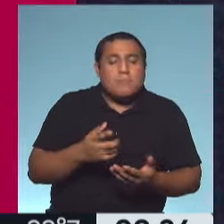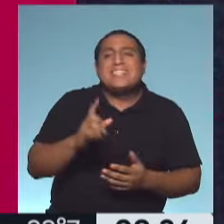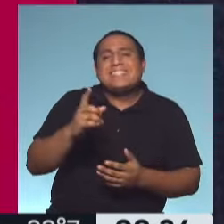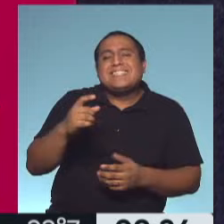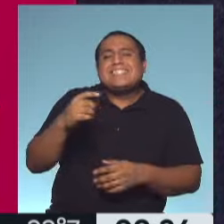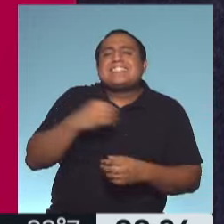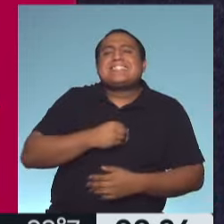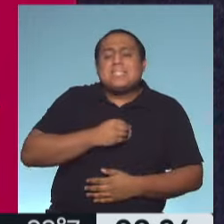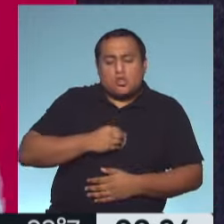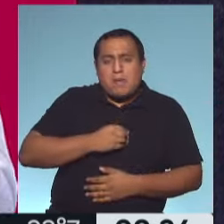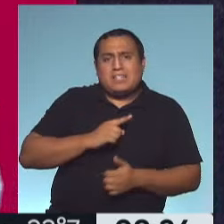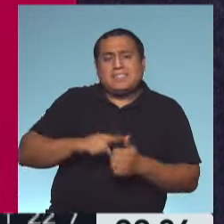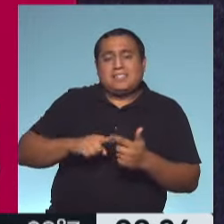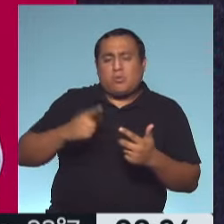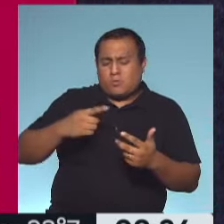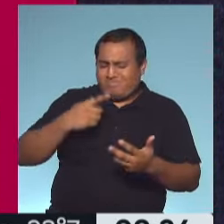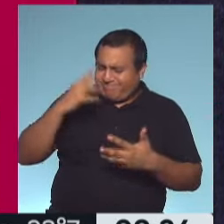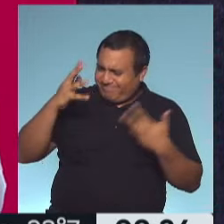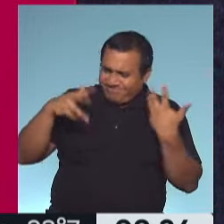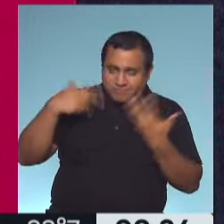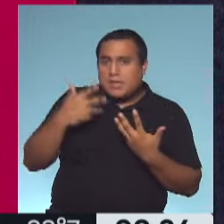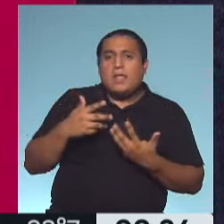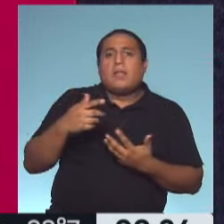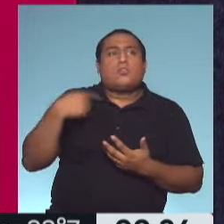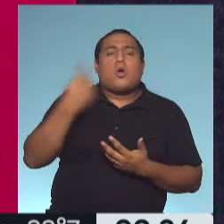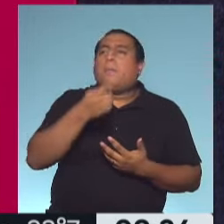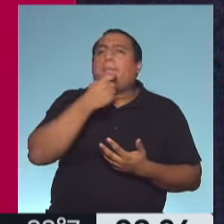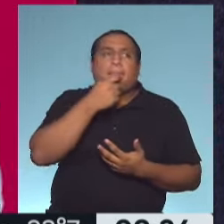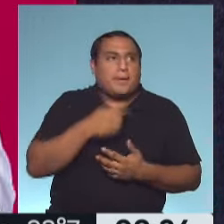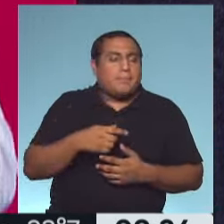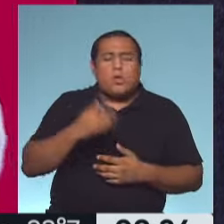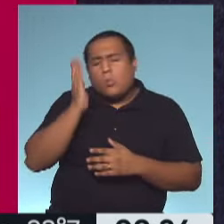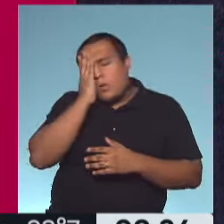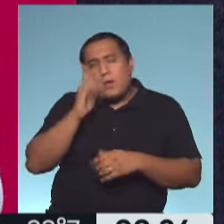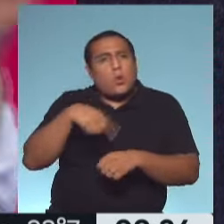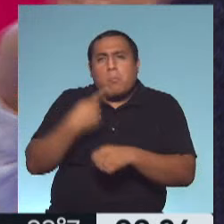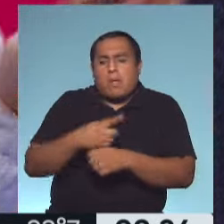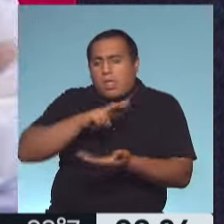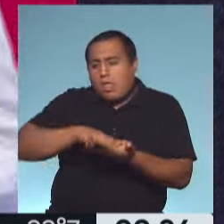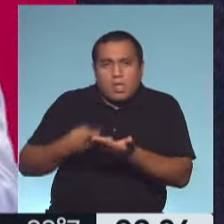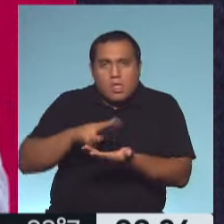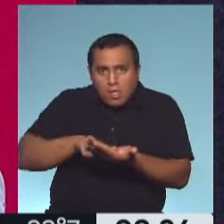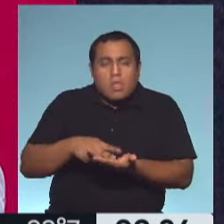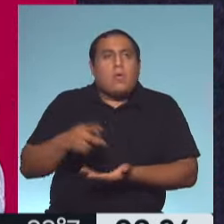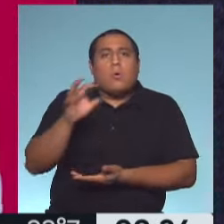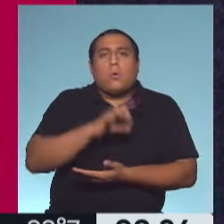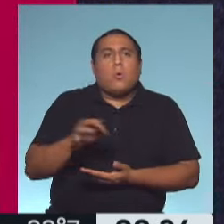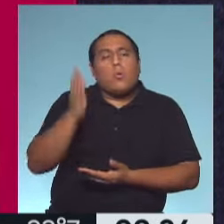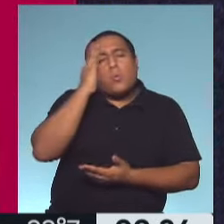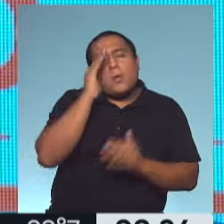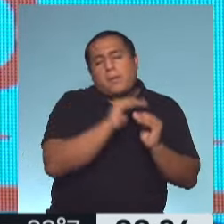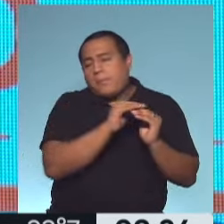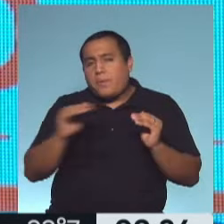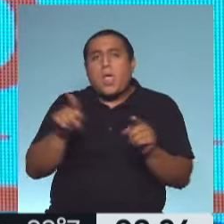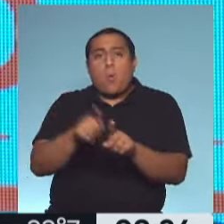general al principio son muy difusos y son los que nos pasan a todos. Tenemos dificultad para dormir o nuestro sueño no tiene la misma estabilidad que tenía